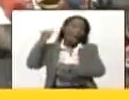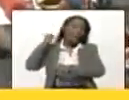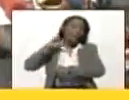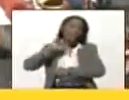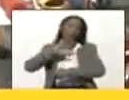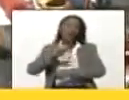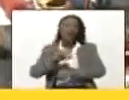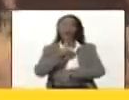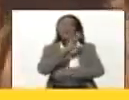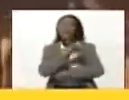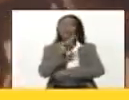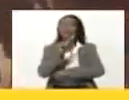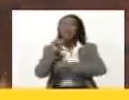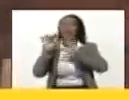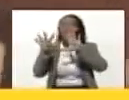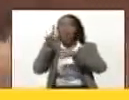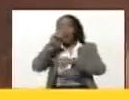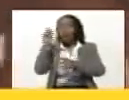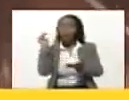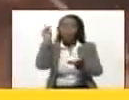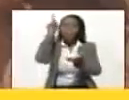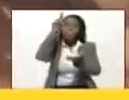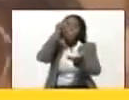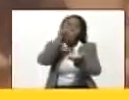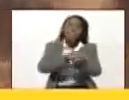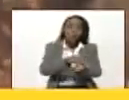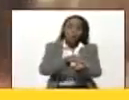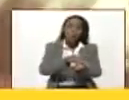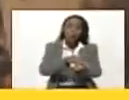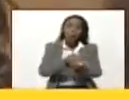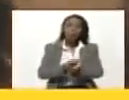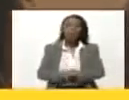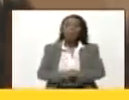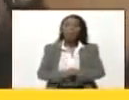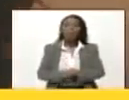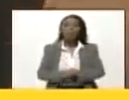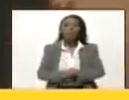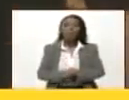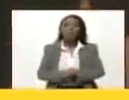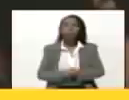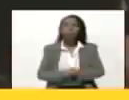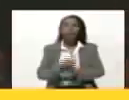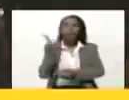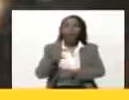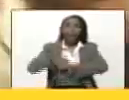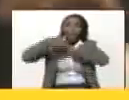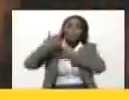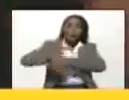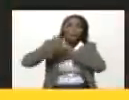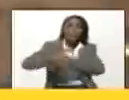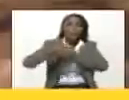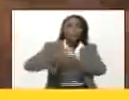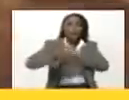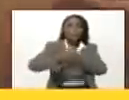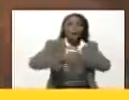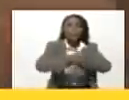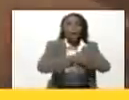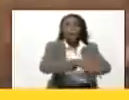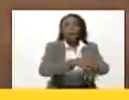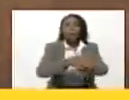529 años a la llegada de las tropas colonialistas,